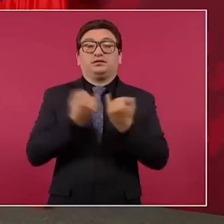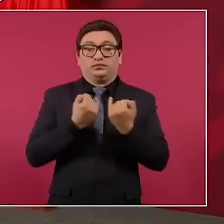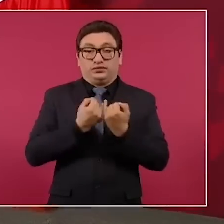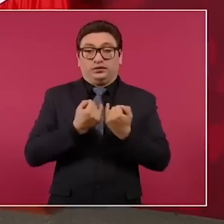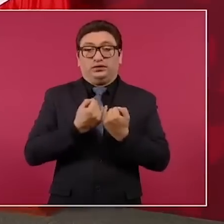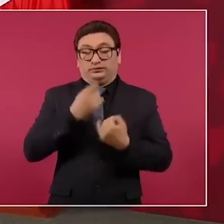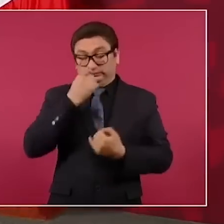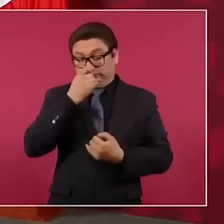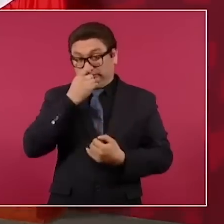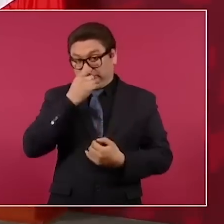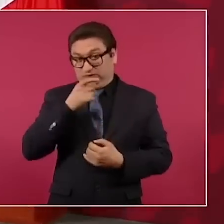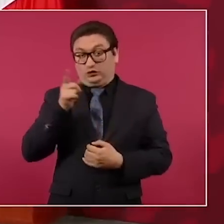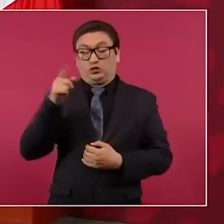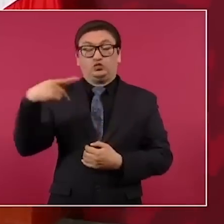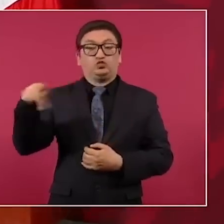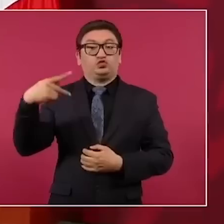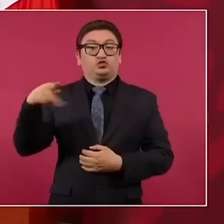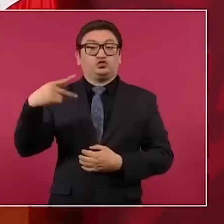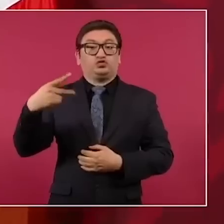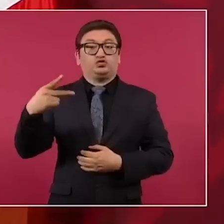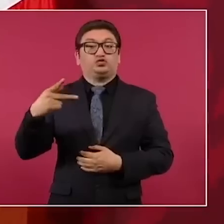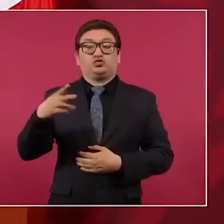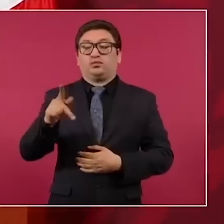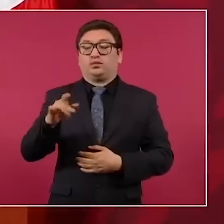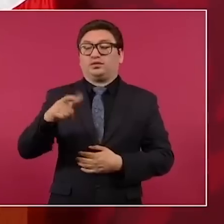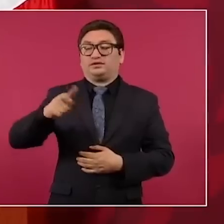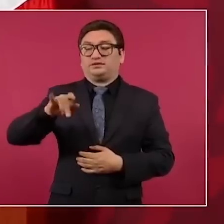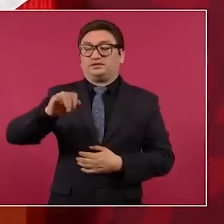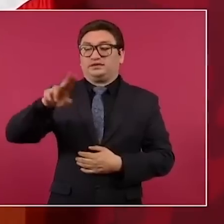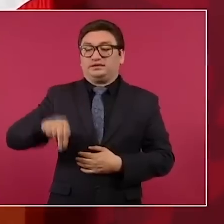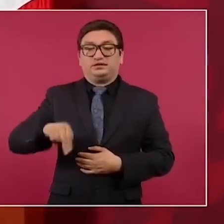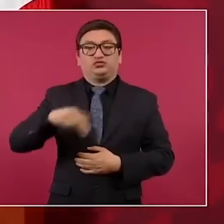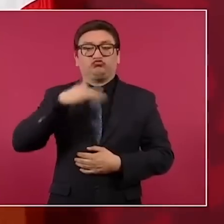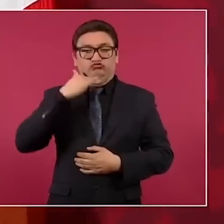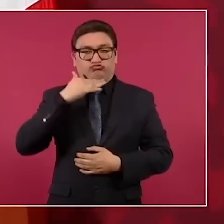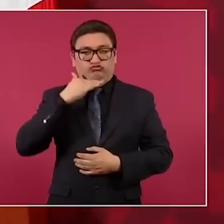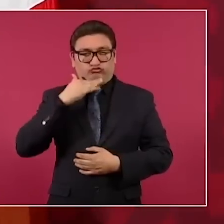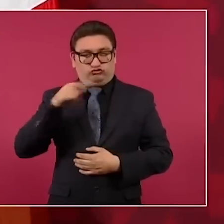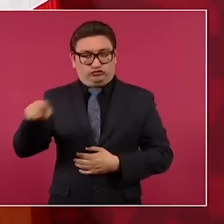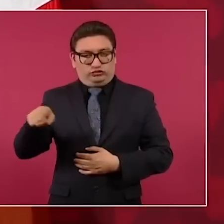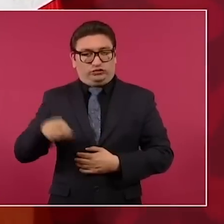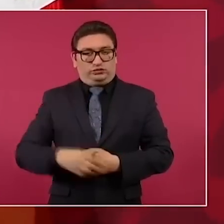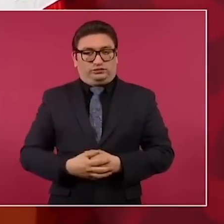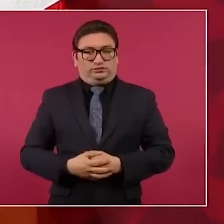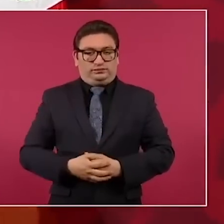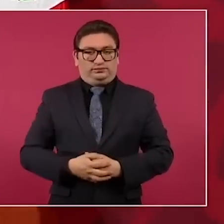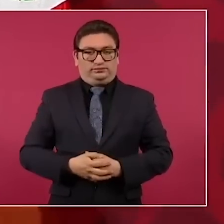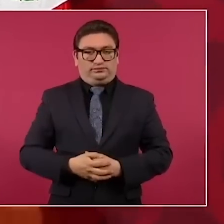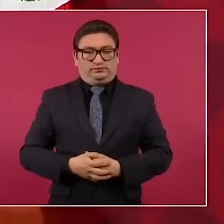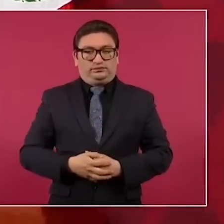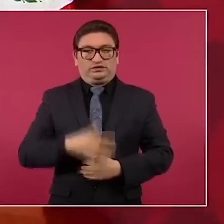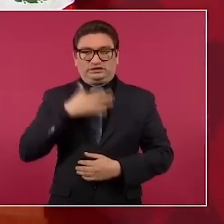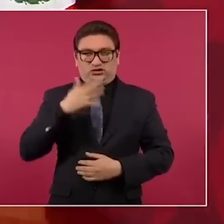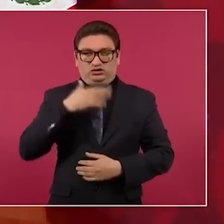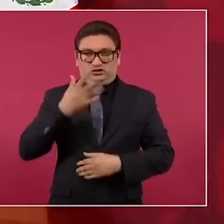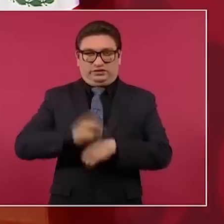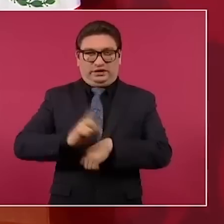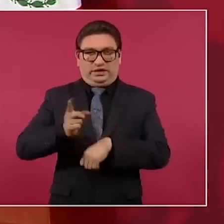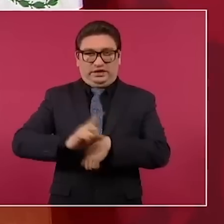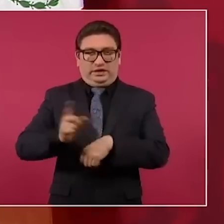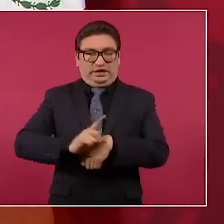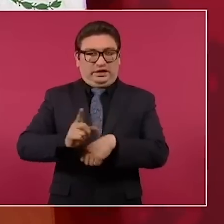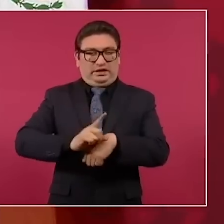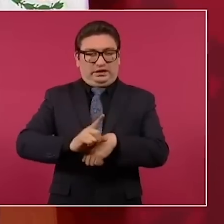con su pasquín inmundo todos los días